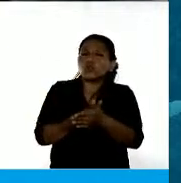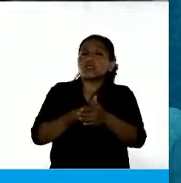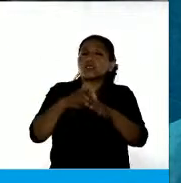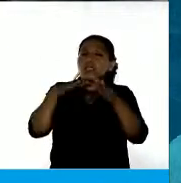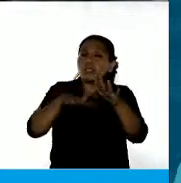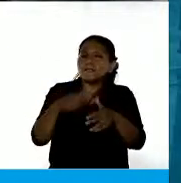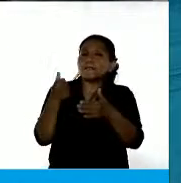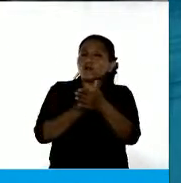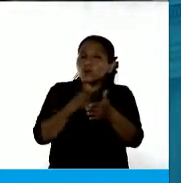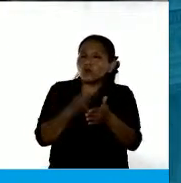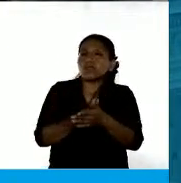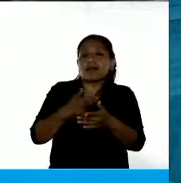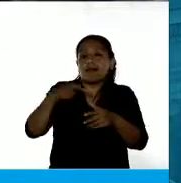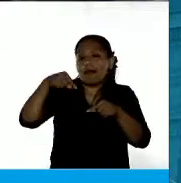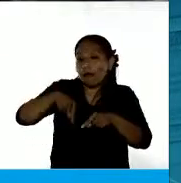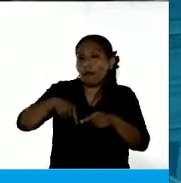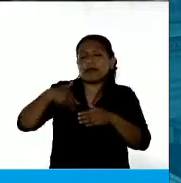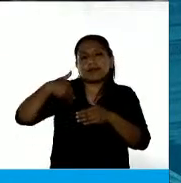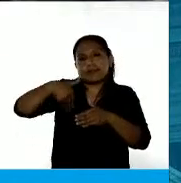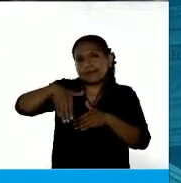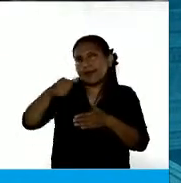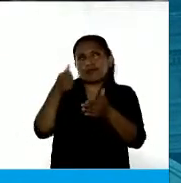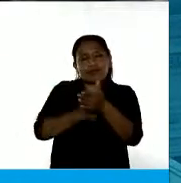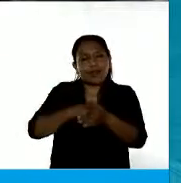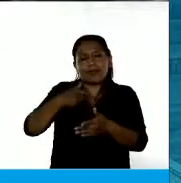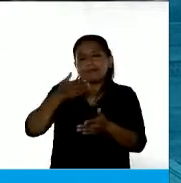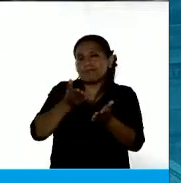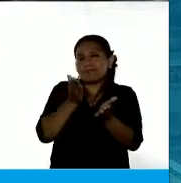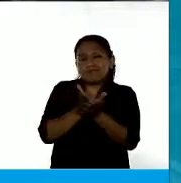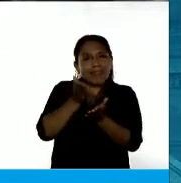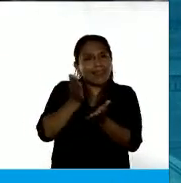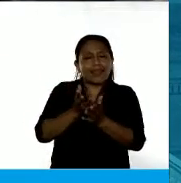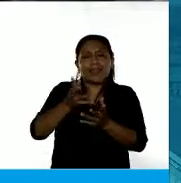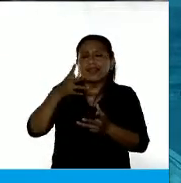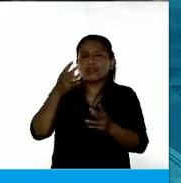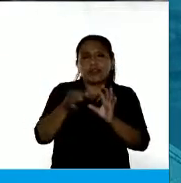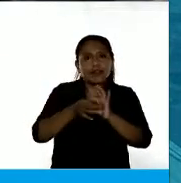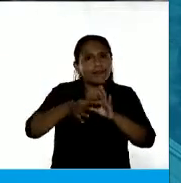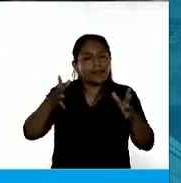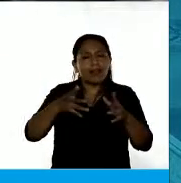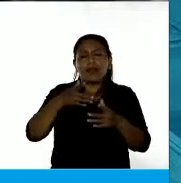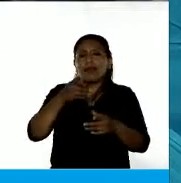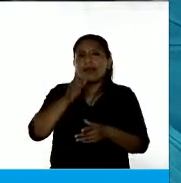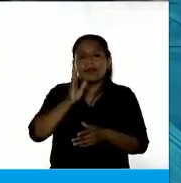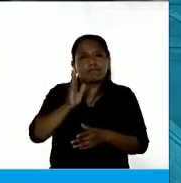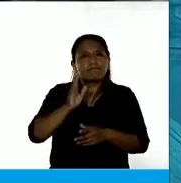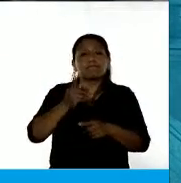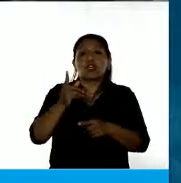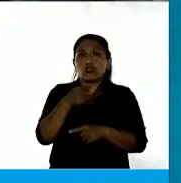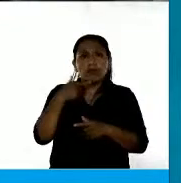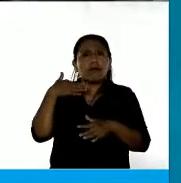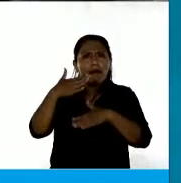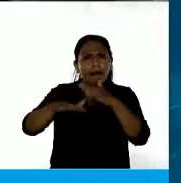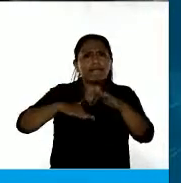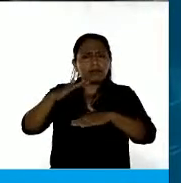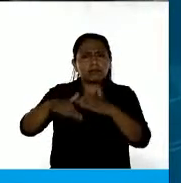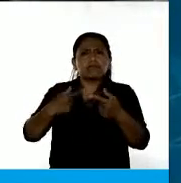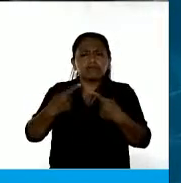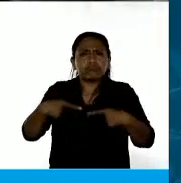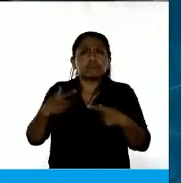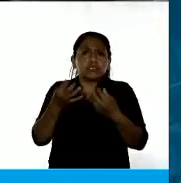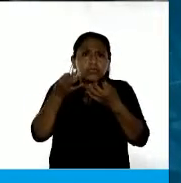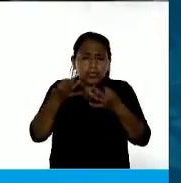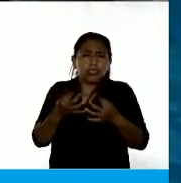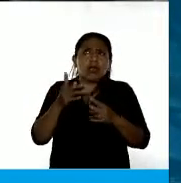luchó, luchará, por más derechos, más libertades. Hemos avanzado un montón, tenemos paridad en los cargos